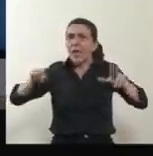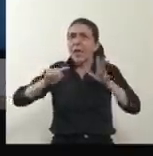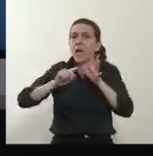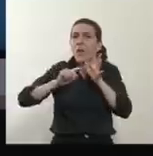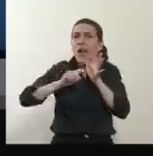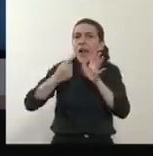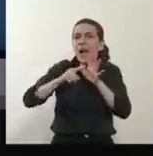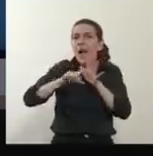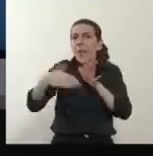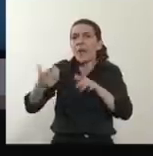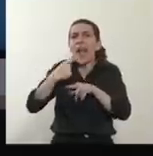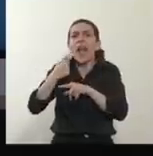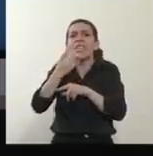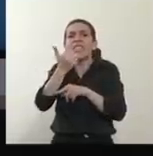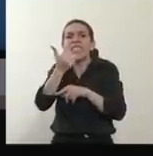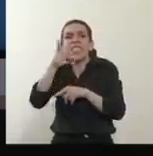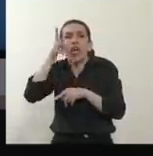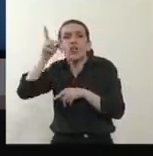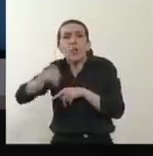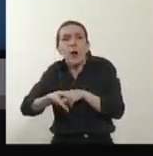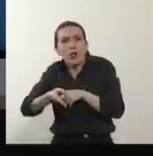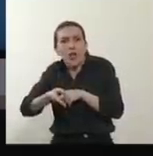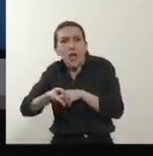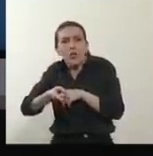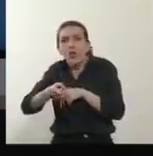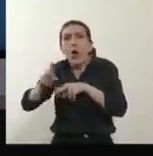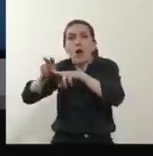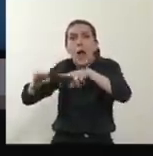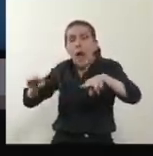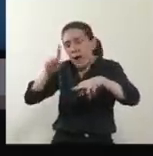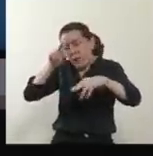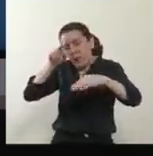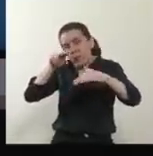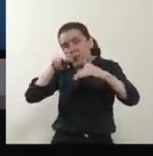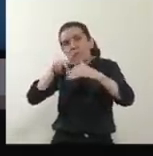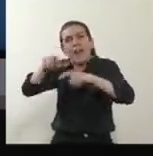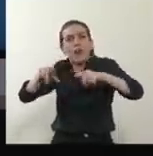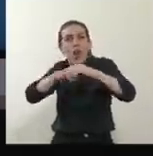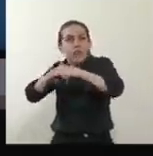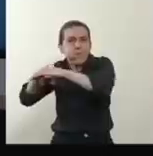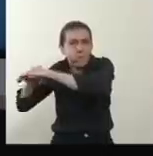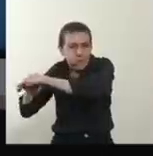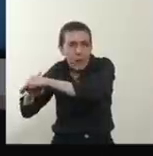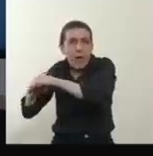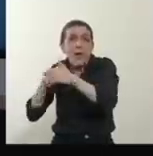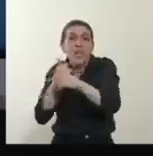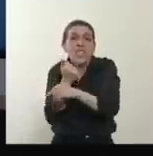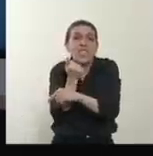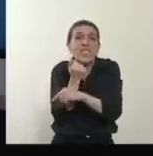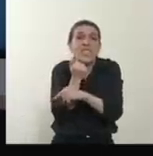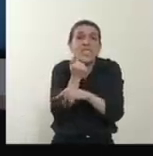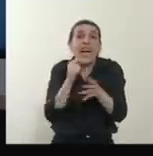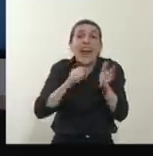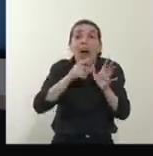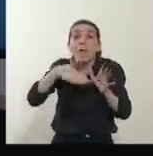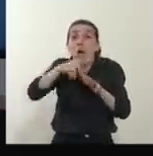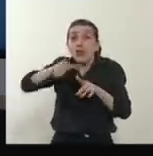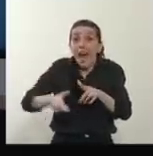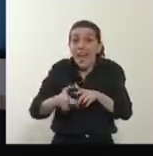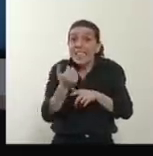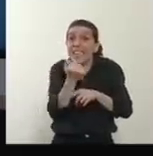o menos de camas ocupadas y el GBA el 62%. Esto quiere decir,